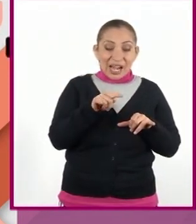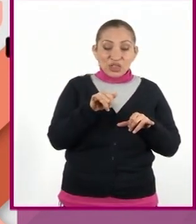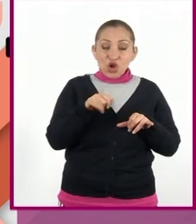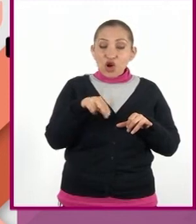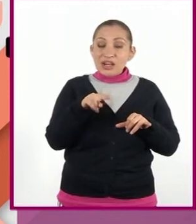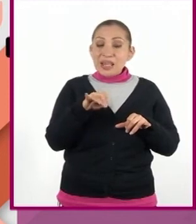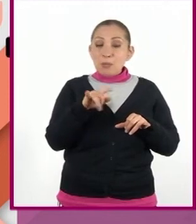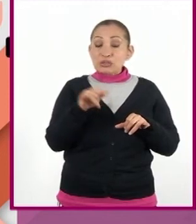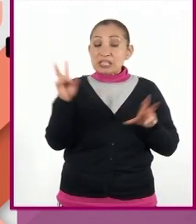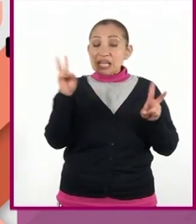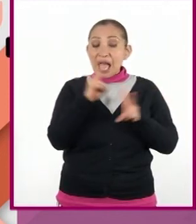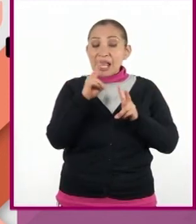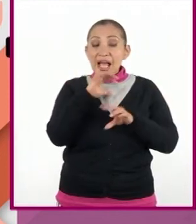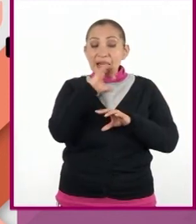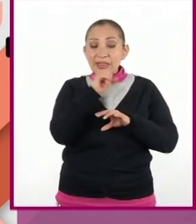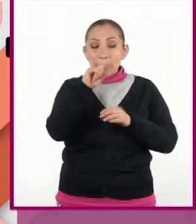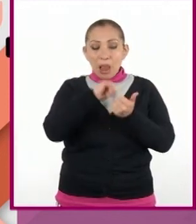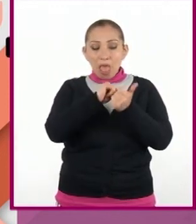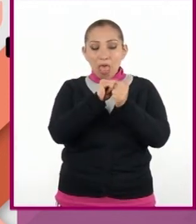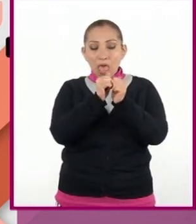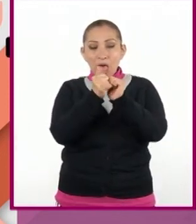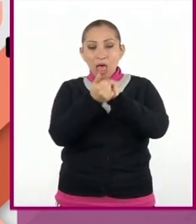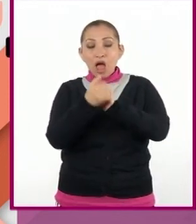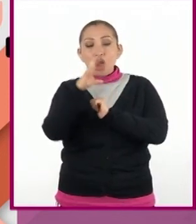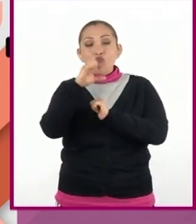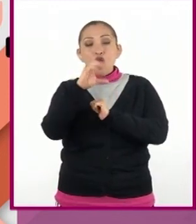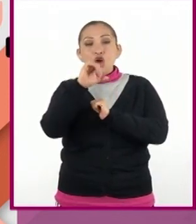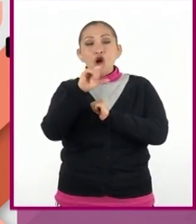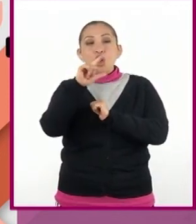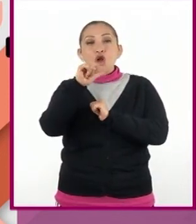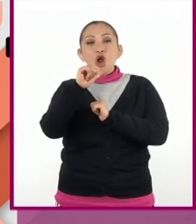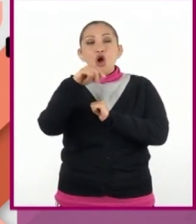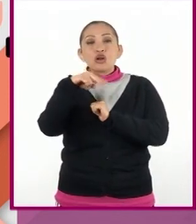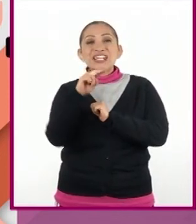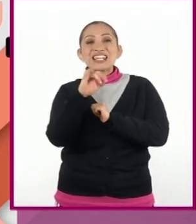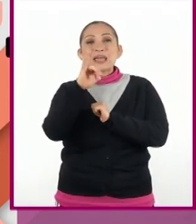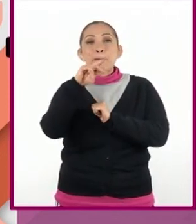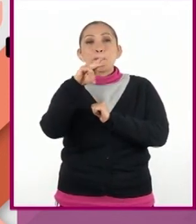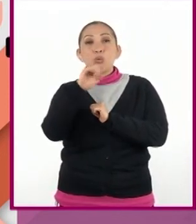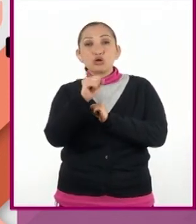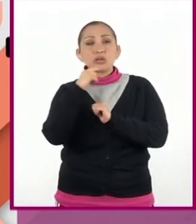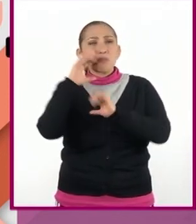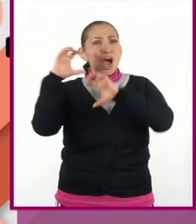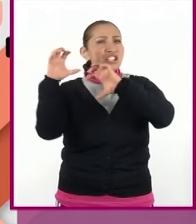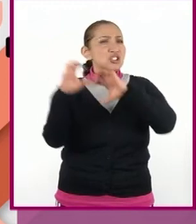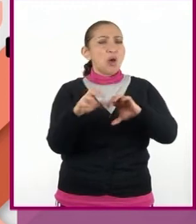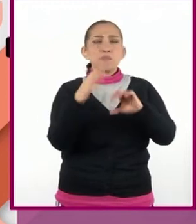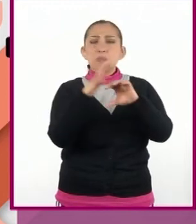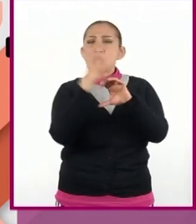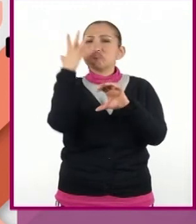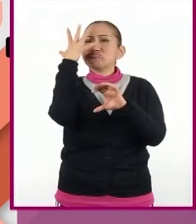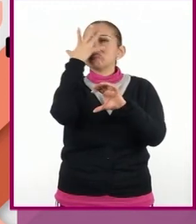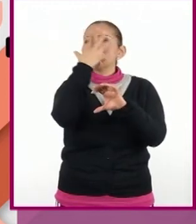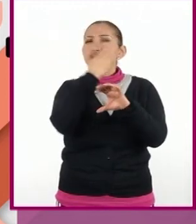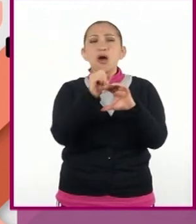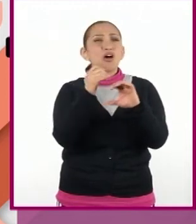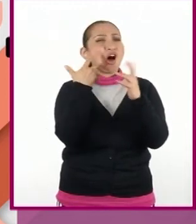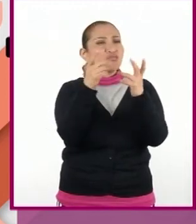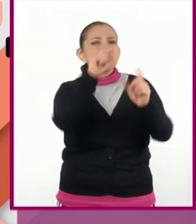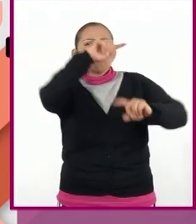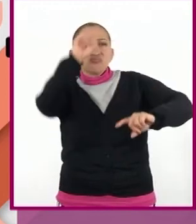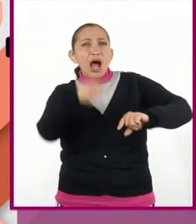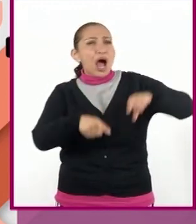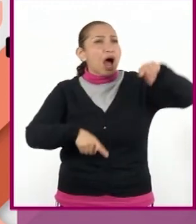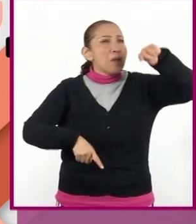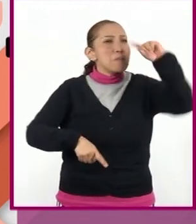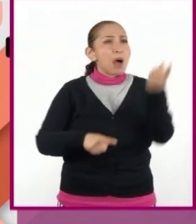y aire caliente para formar cócolonimbus. Con ello, tendrá la tormenta más hermosa, con truenos